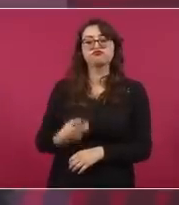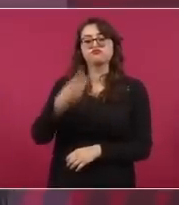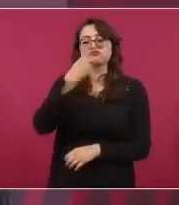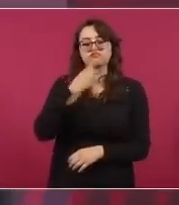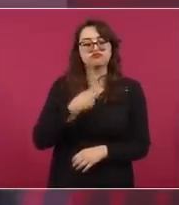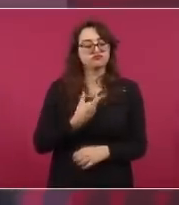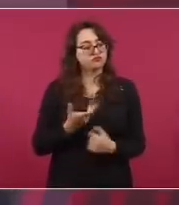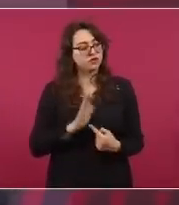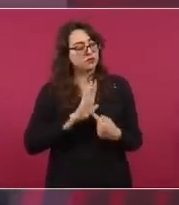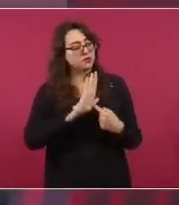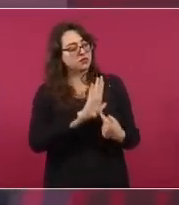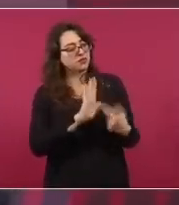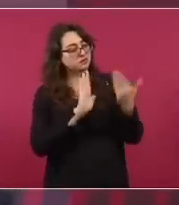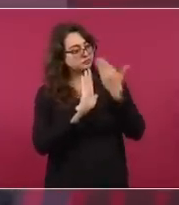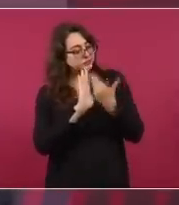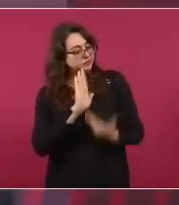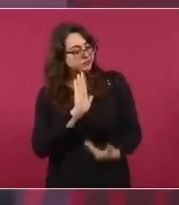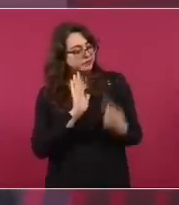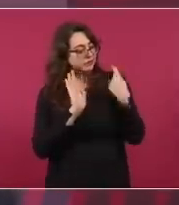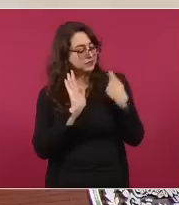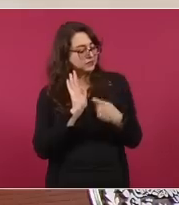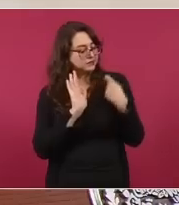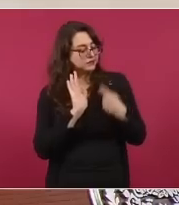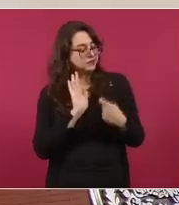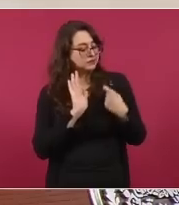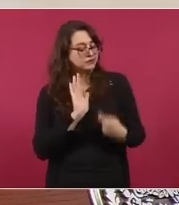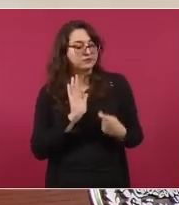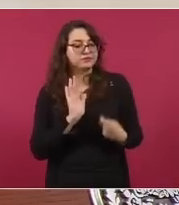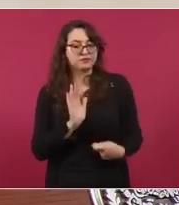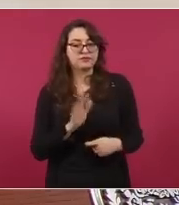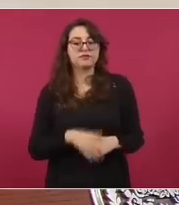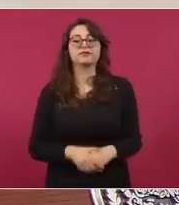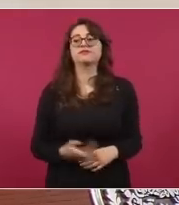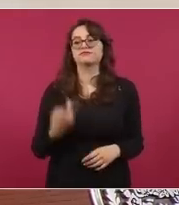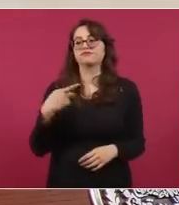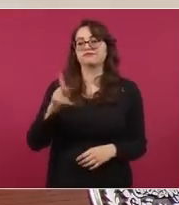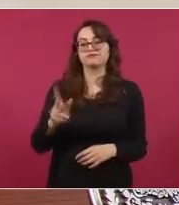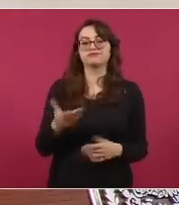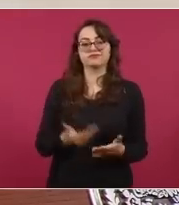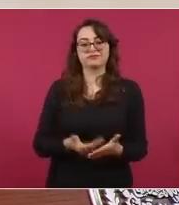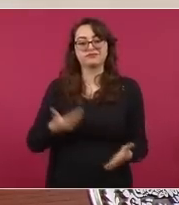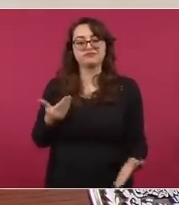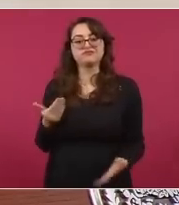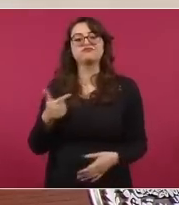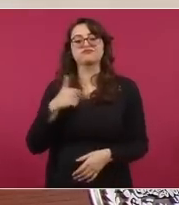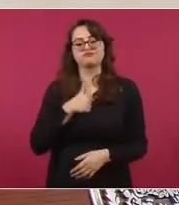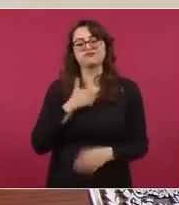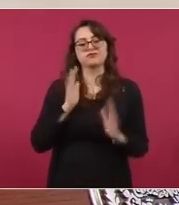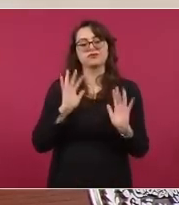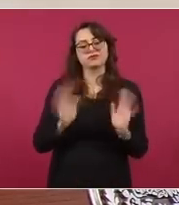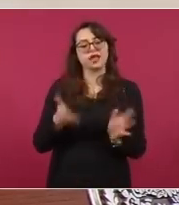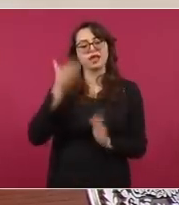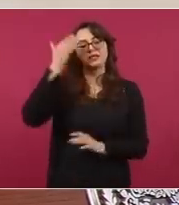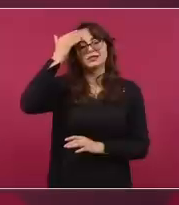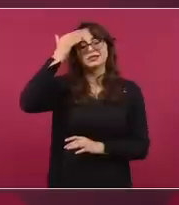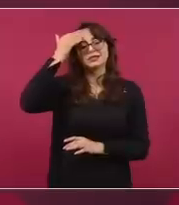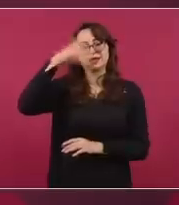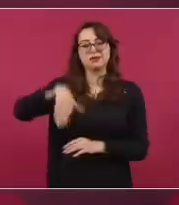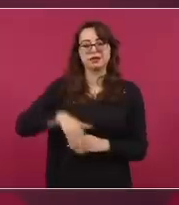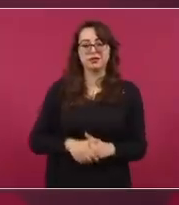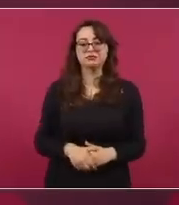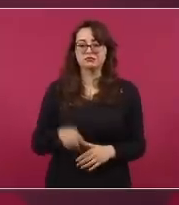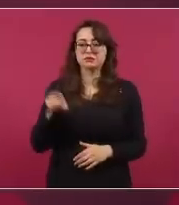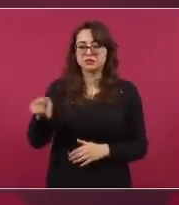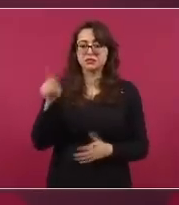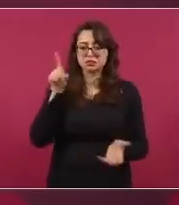Y como ya tenía yo alguna información, alguna referencia, le digo es Salinas,